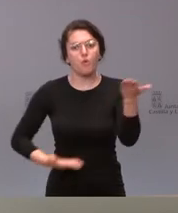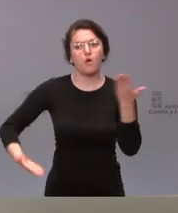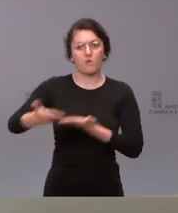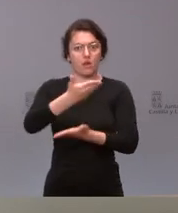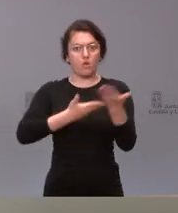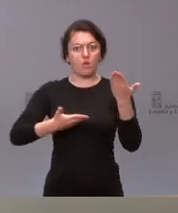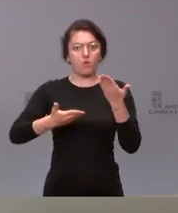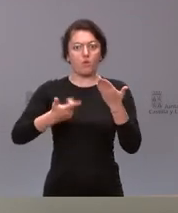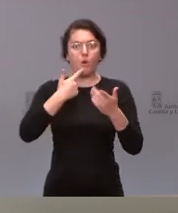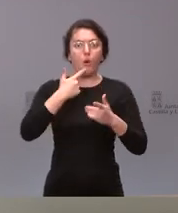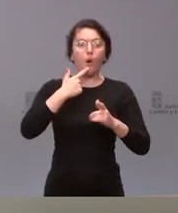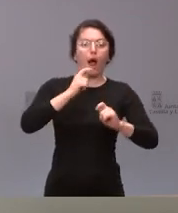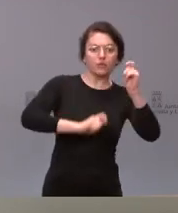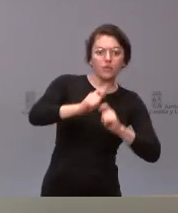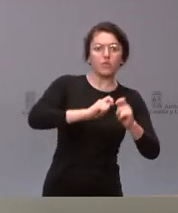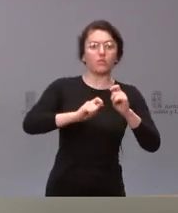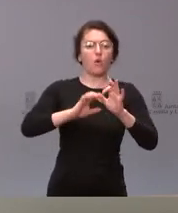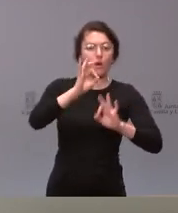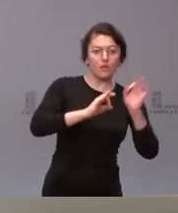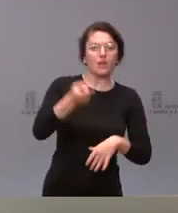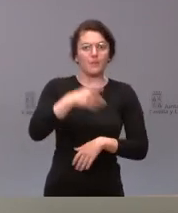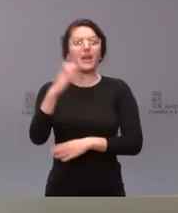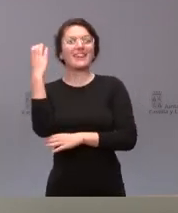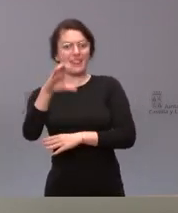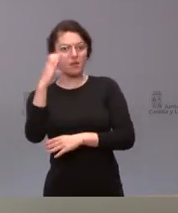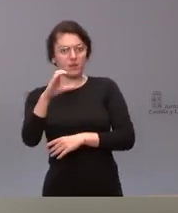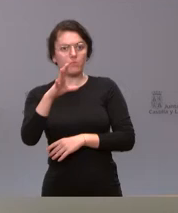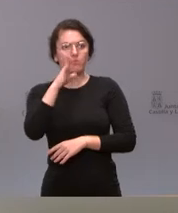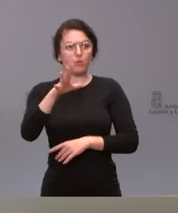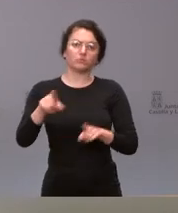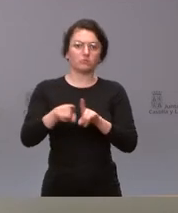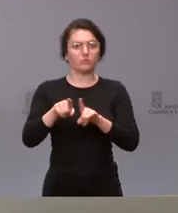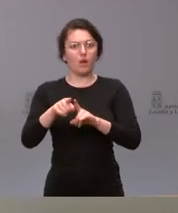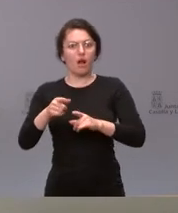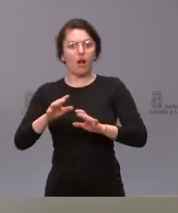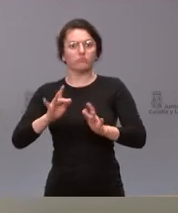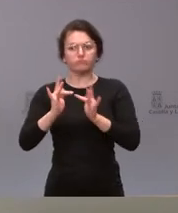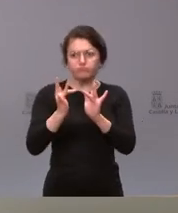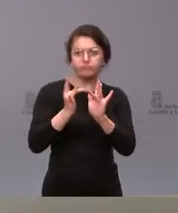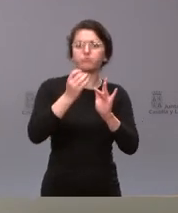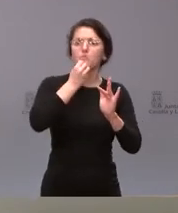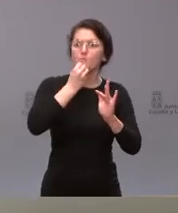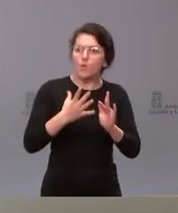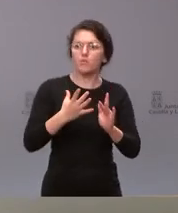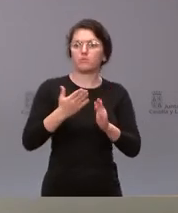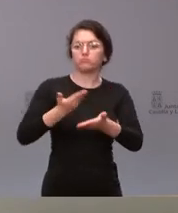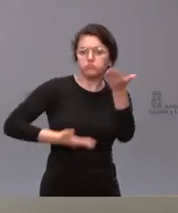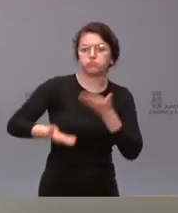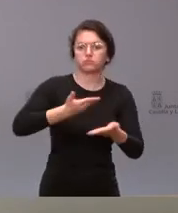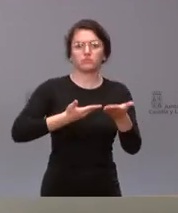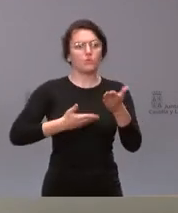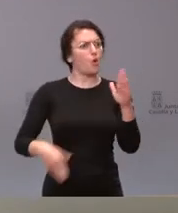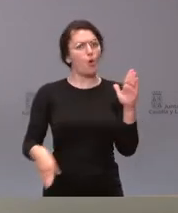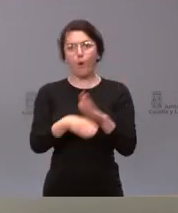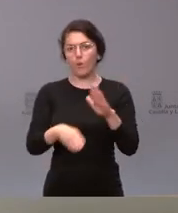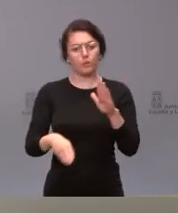CERMI con el que tenemos una relación extraordinaria de trabajo y de diálogo común y de avanzar conjuntamente y que vamos a seguir manteniendo sin lugar